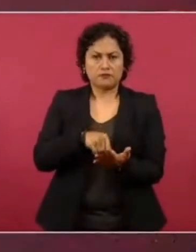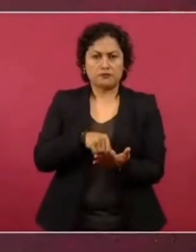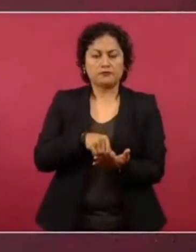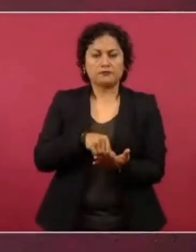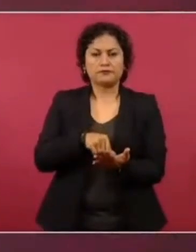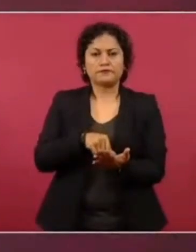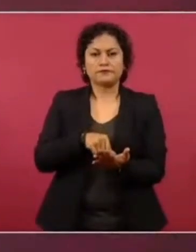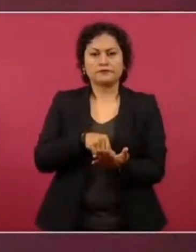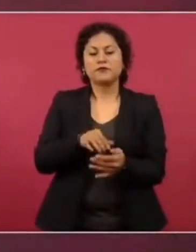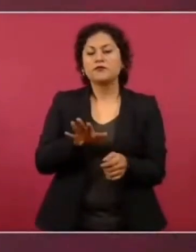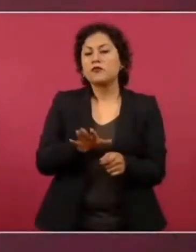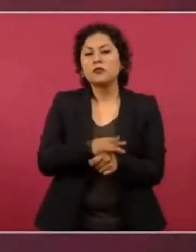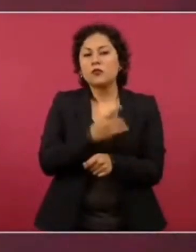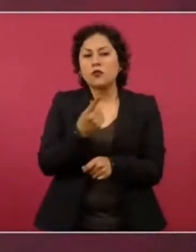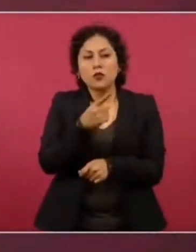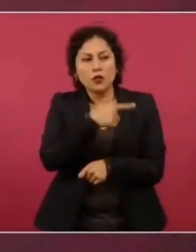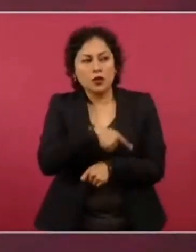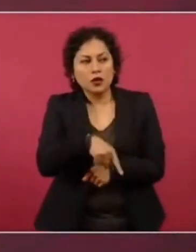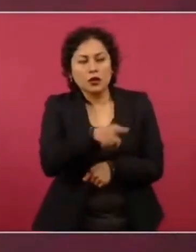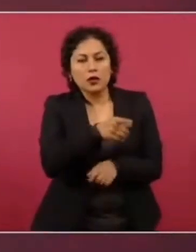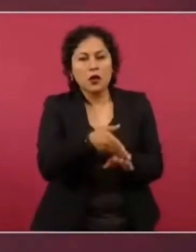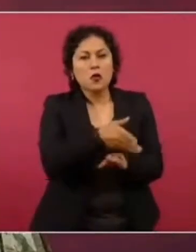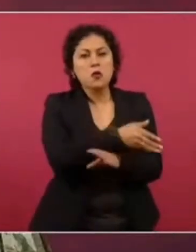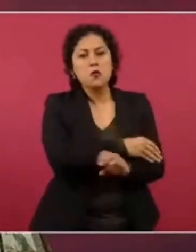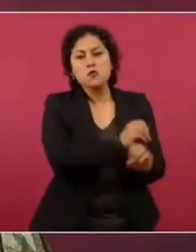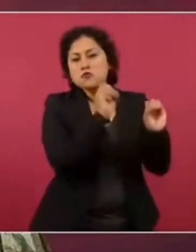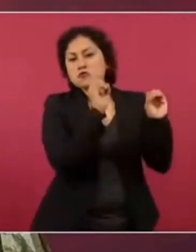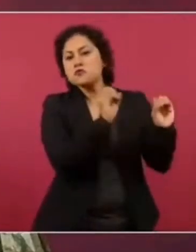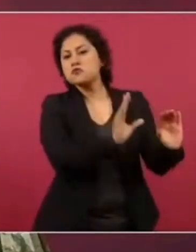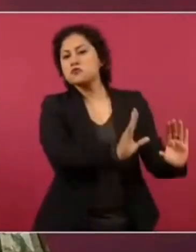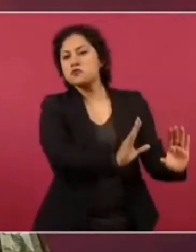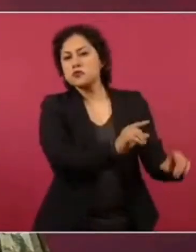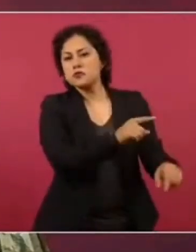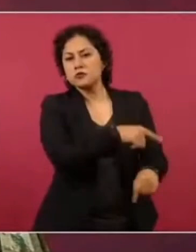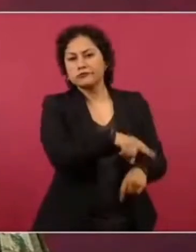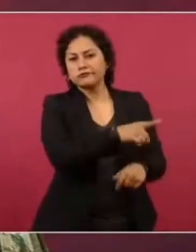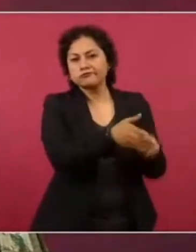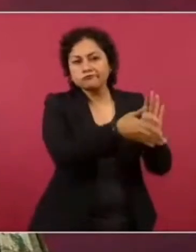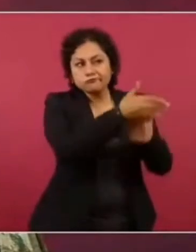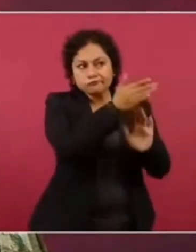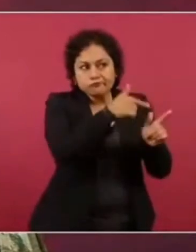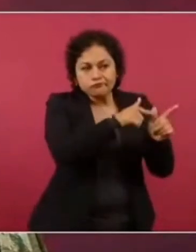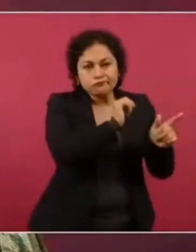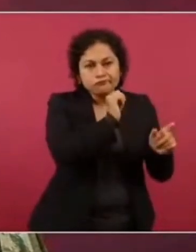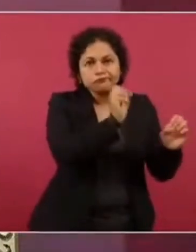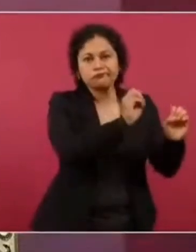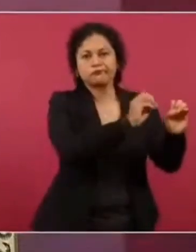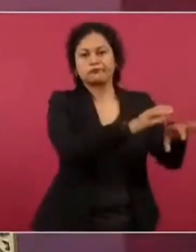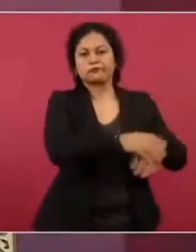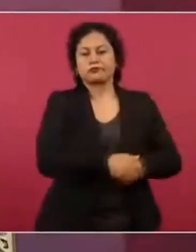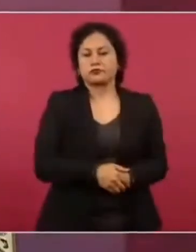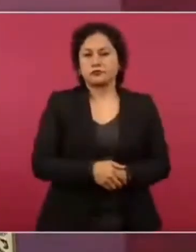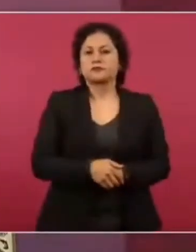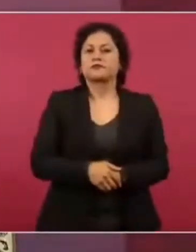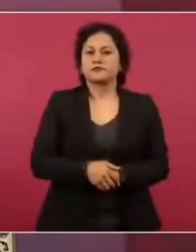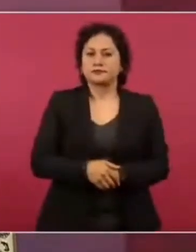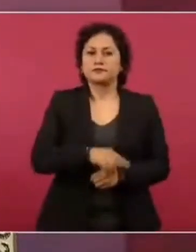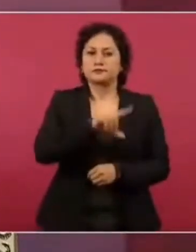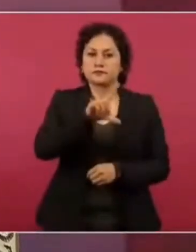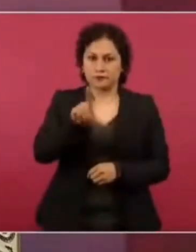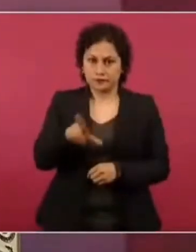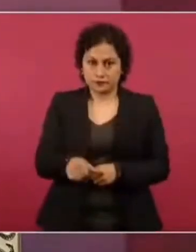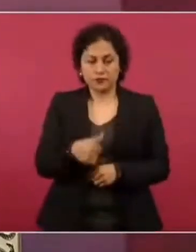por las condiciones en las que estaba y el precio que se manejó en las